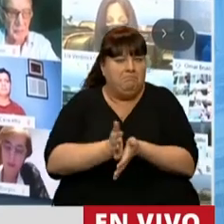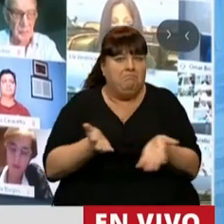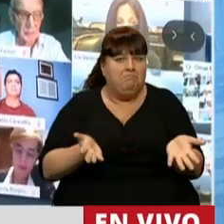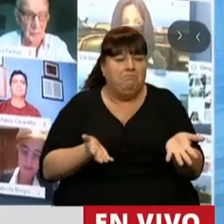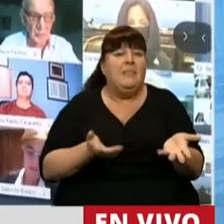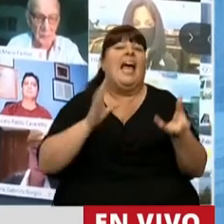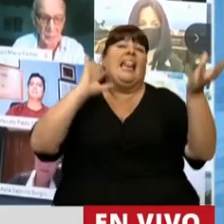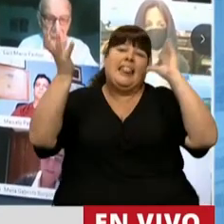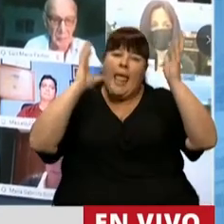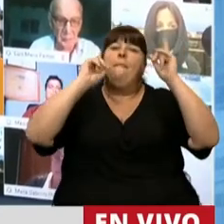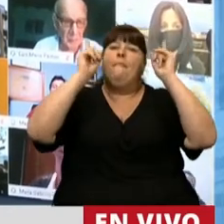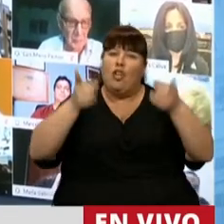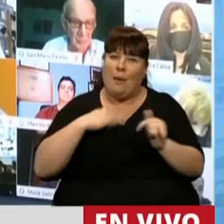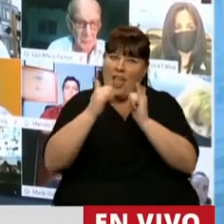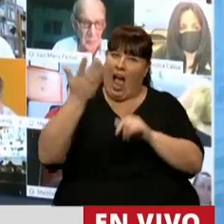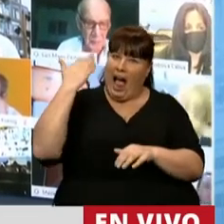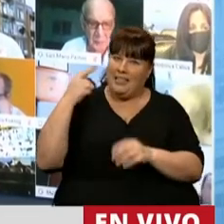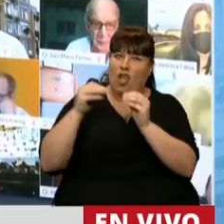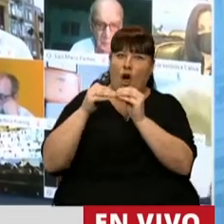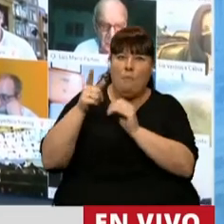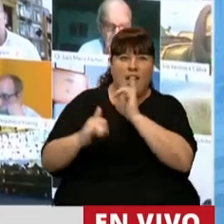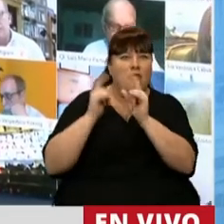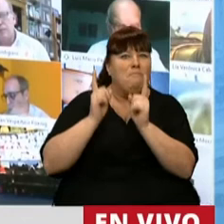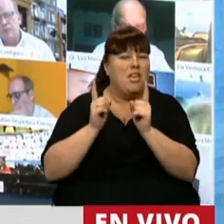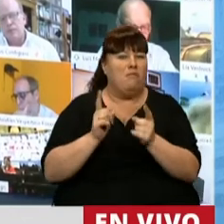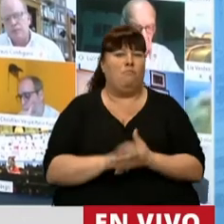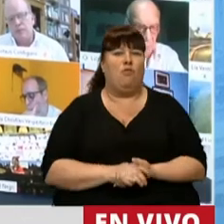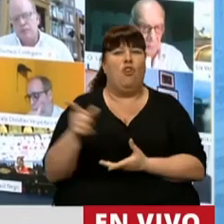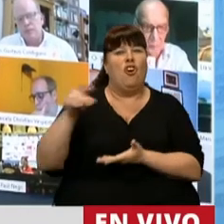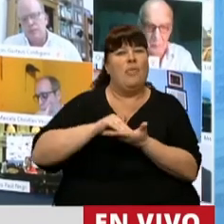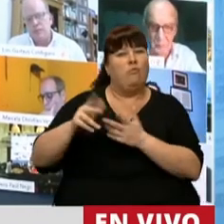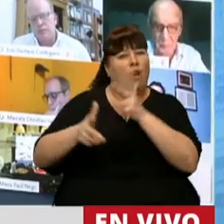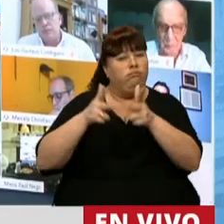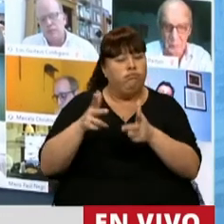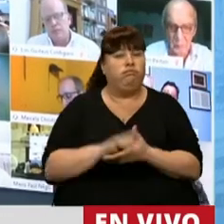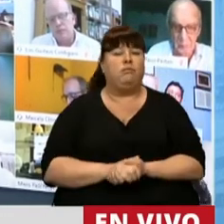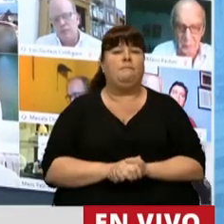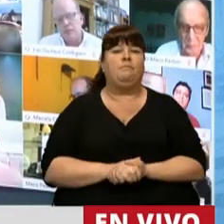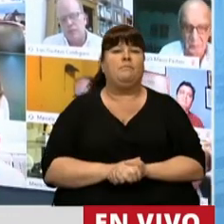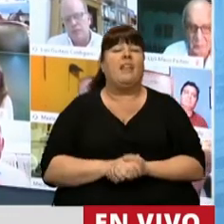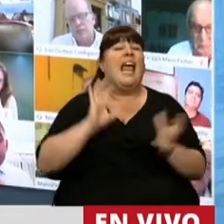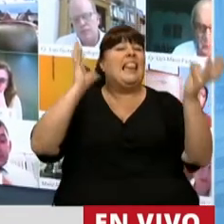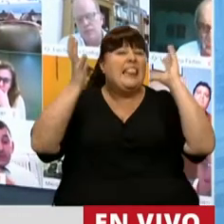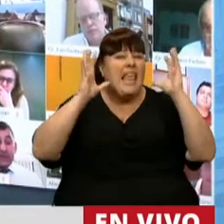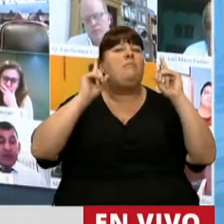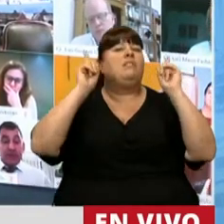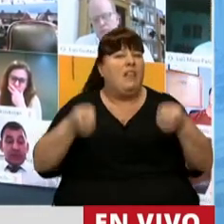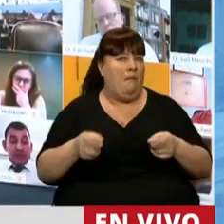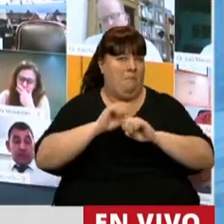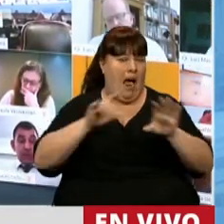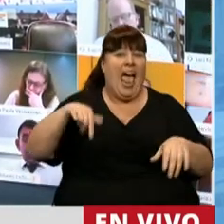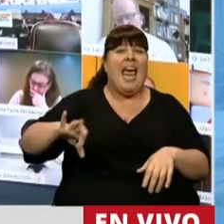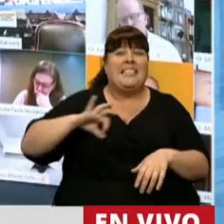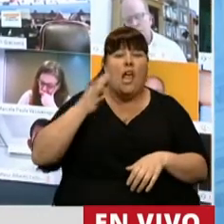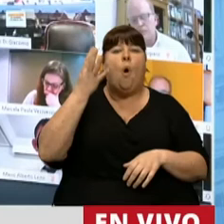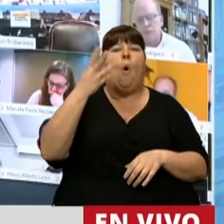Y el clima, como decía recién mi compañero diputado, preopinante, el clima no ayuda. Este año